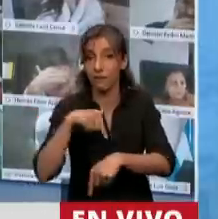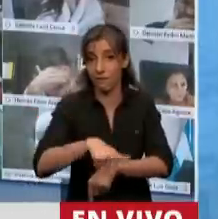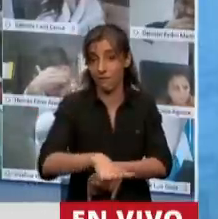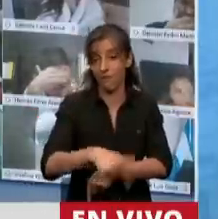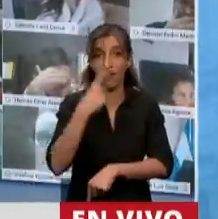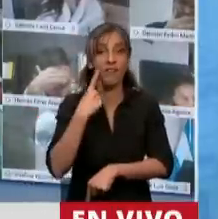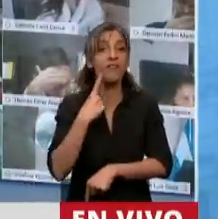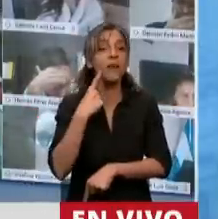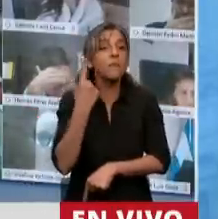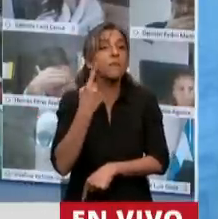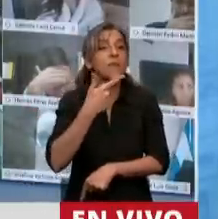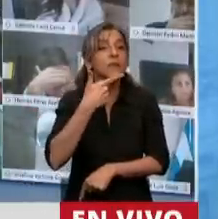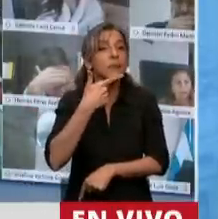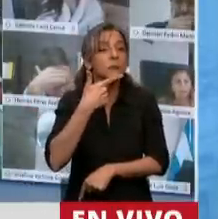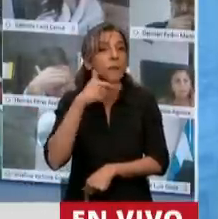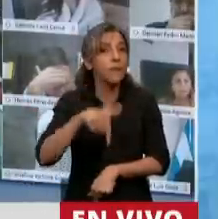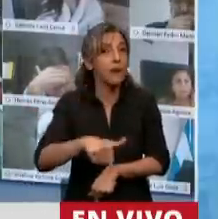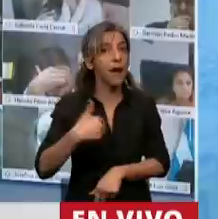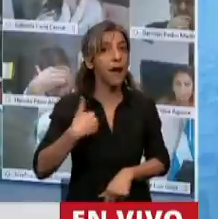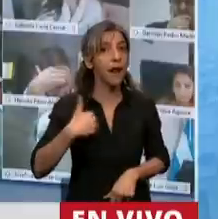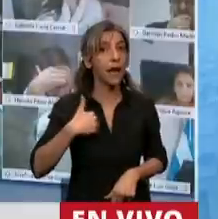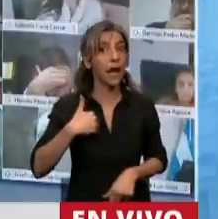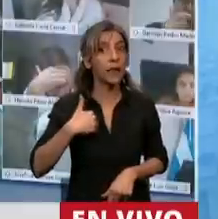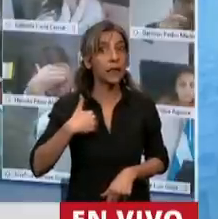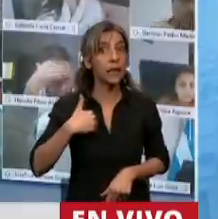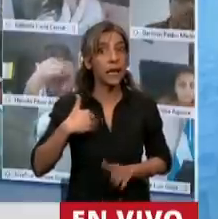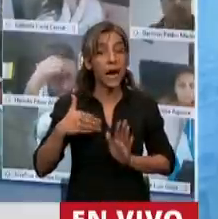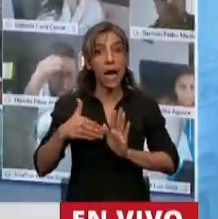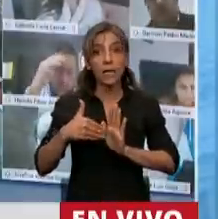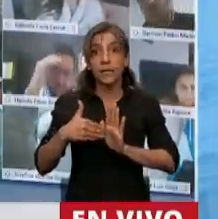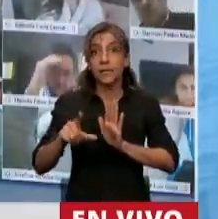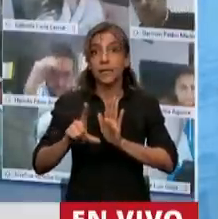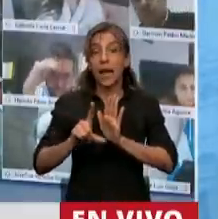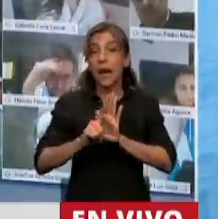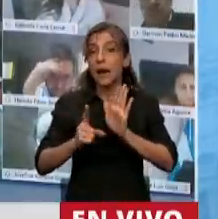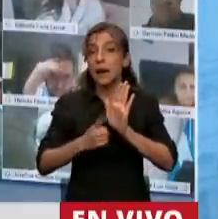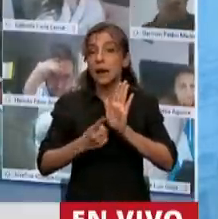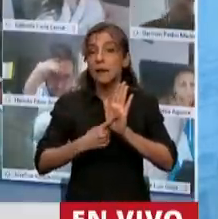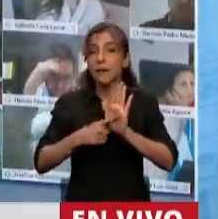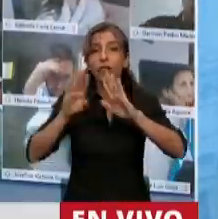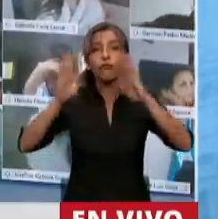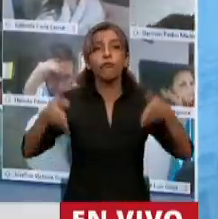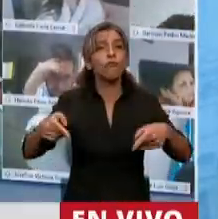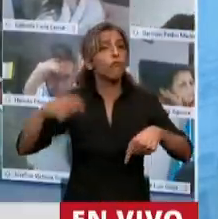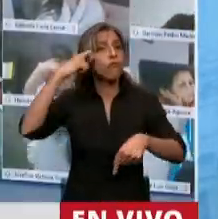usted está rompiendo una regla institucional inédita